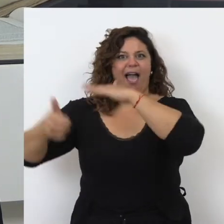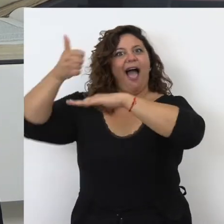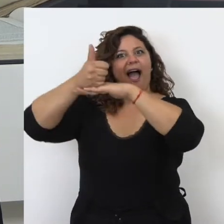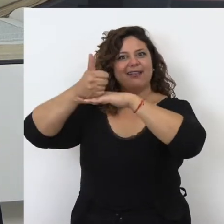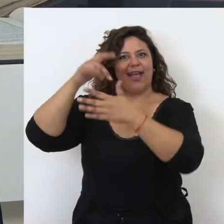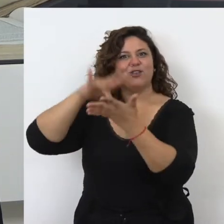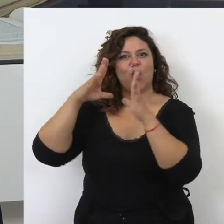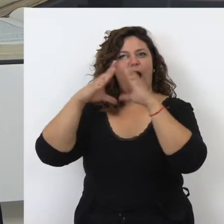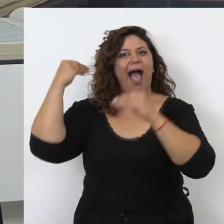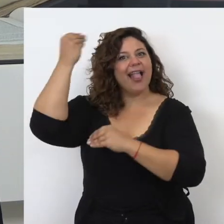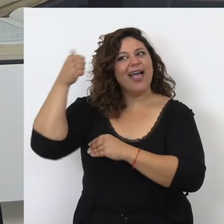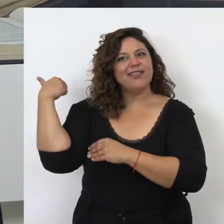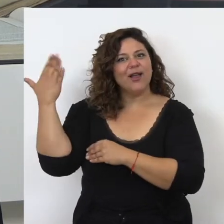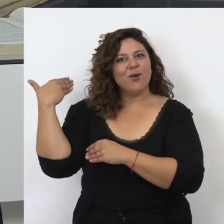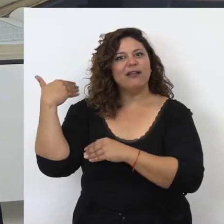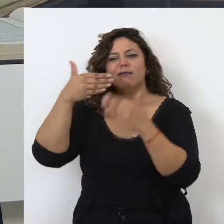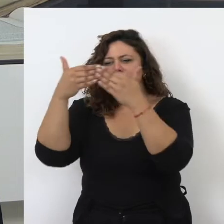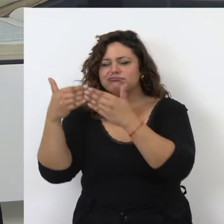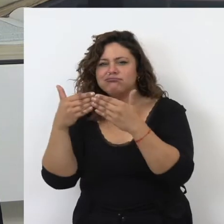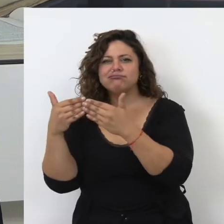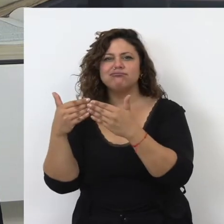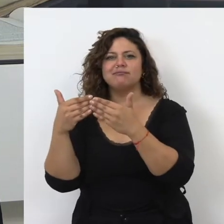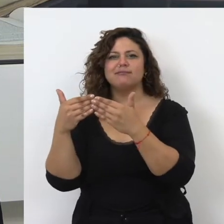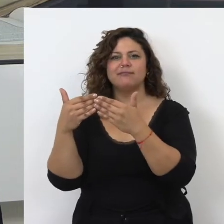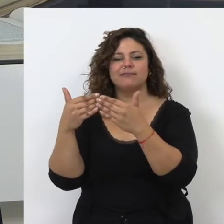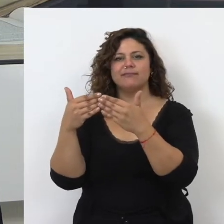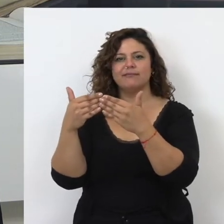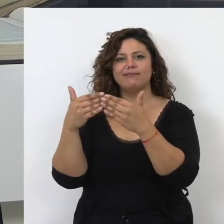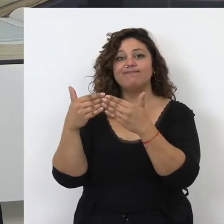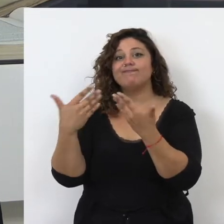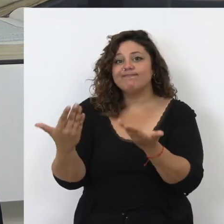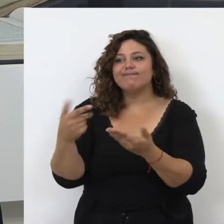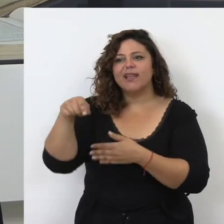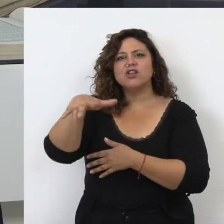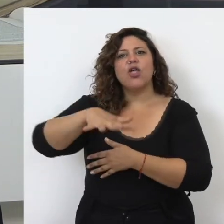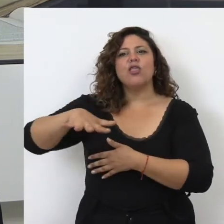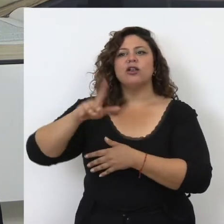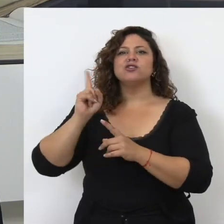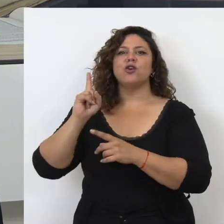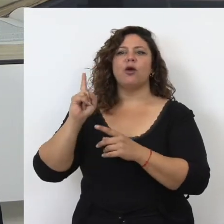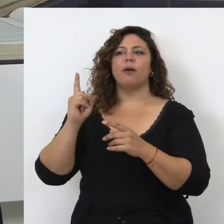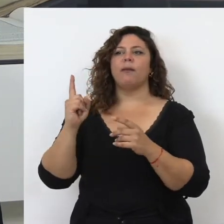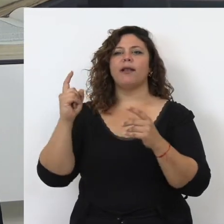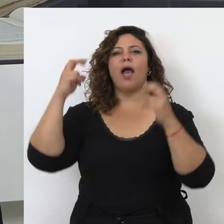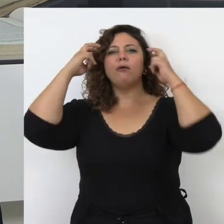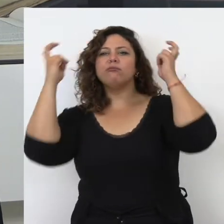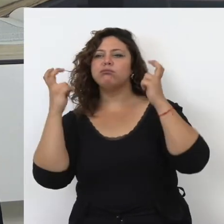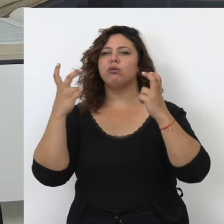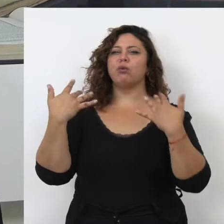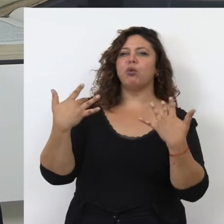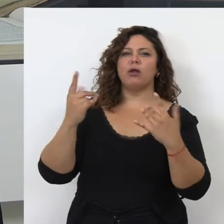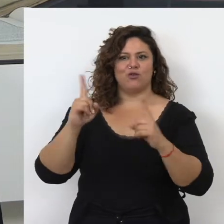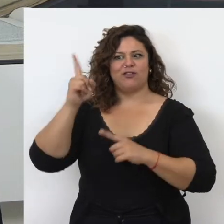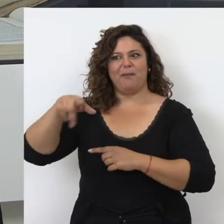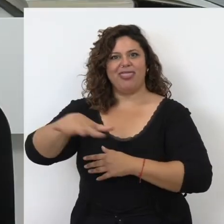en Alhambra, y que eran objeto de, pues no solo de lugar de recreo, sino también de producción